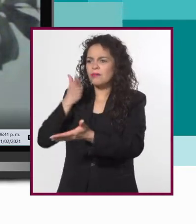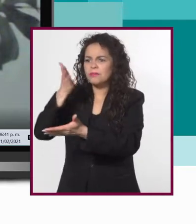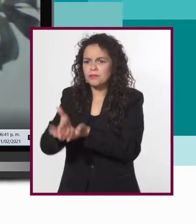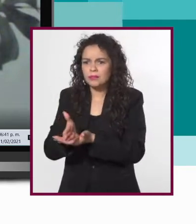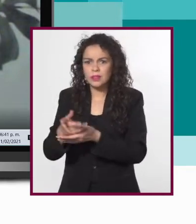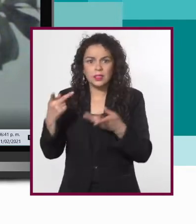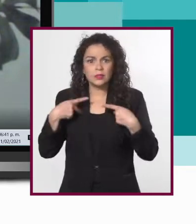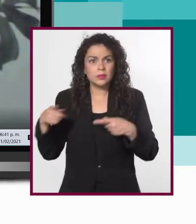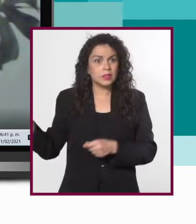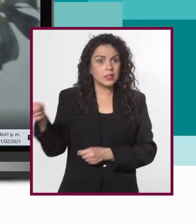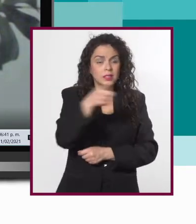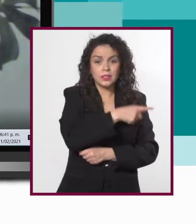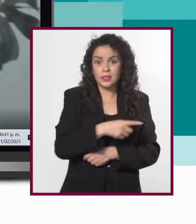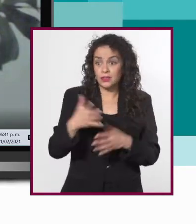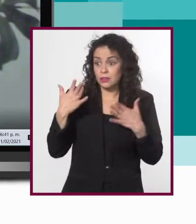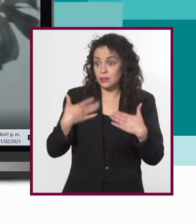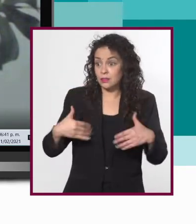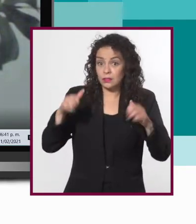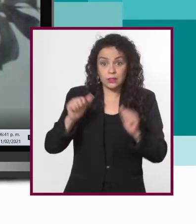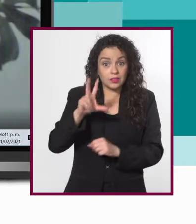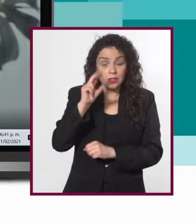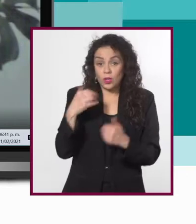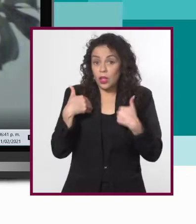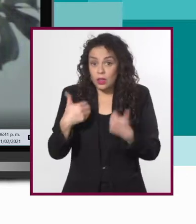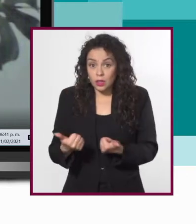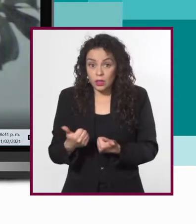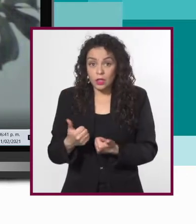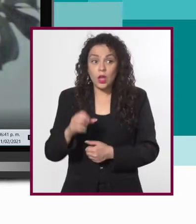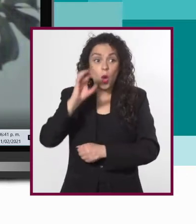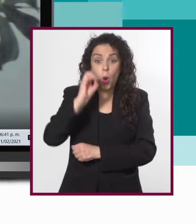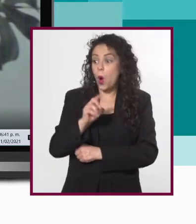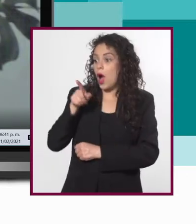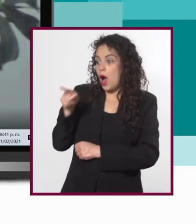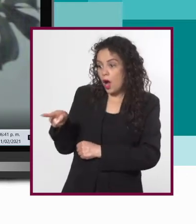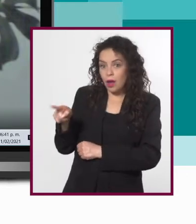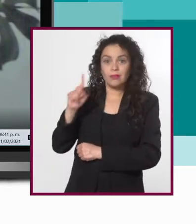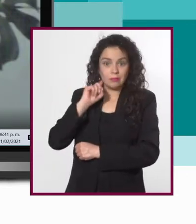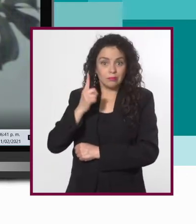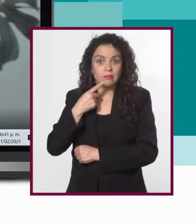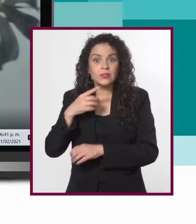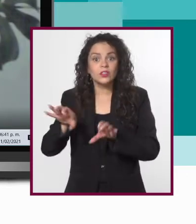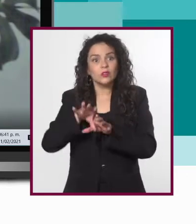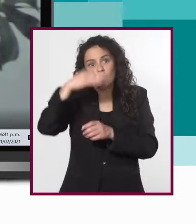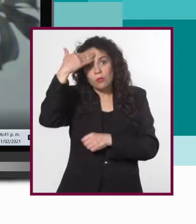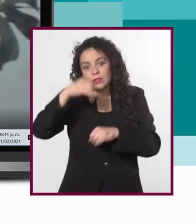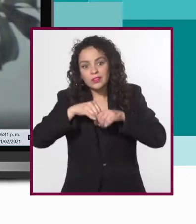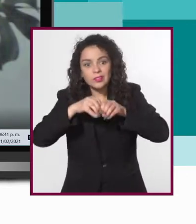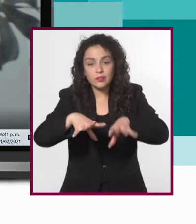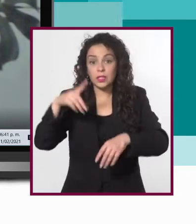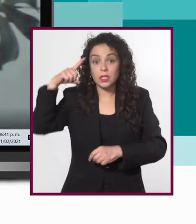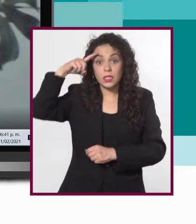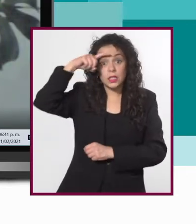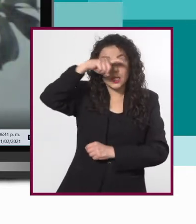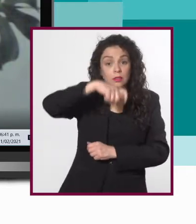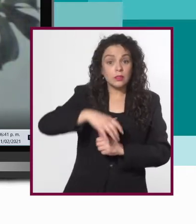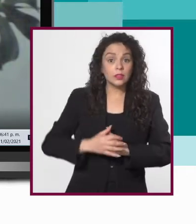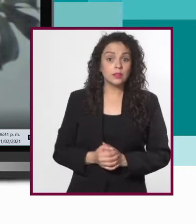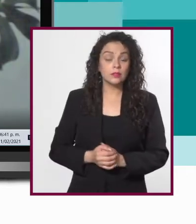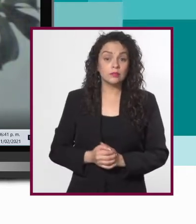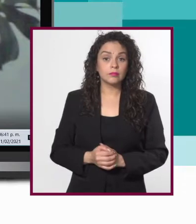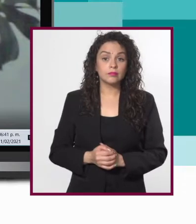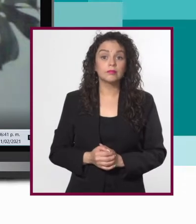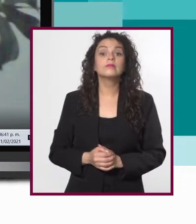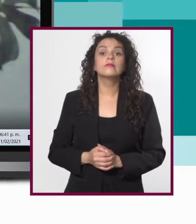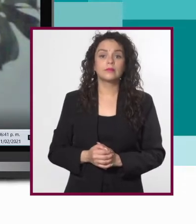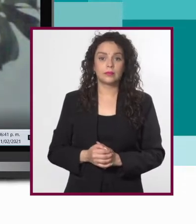quien pueda comprendernos o ellos tener una retroalimentación. Con los demás